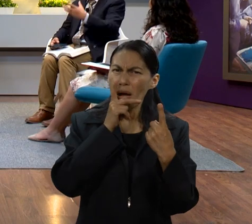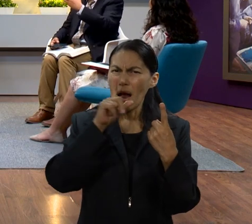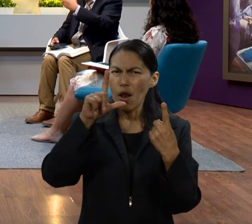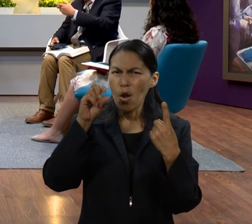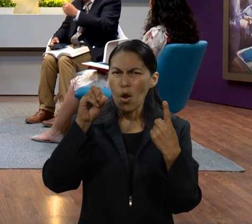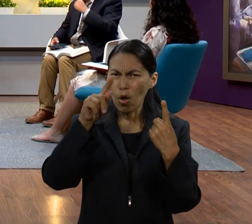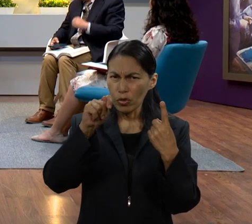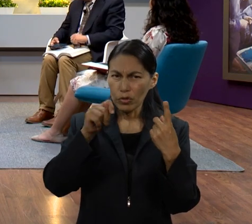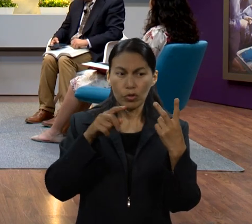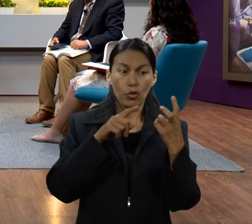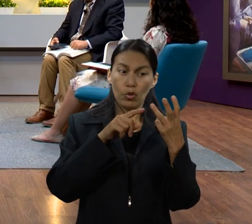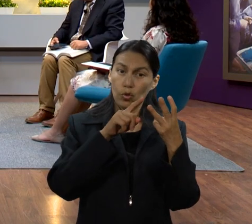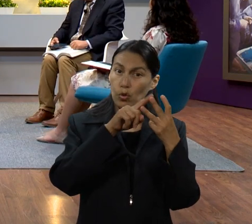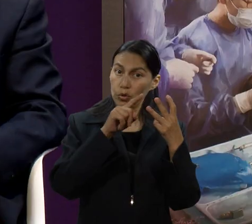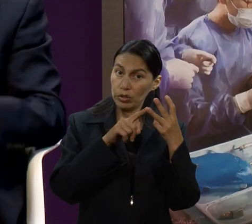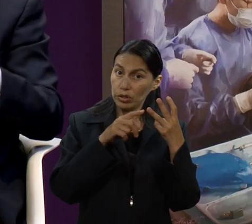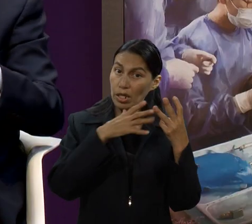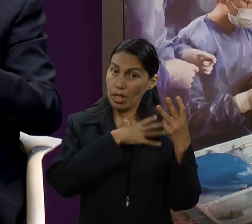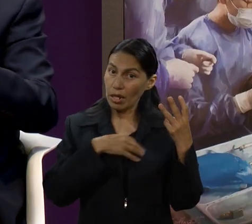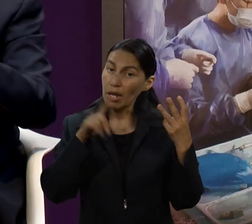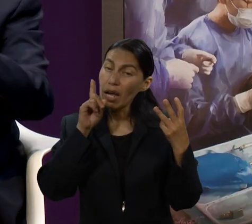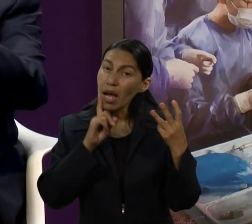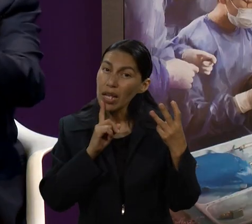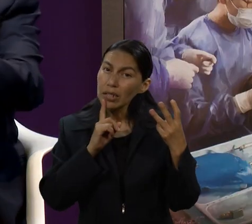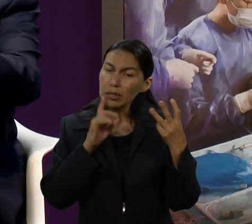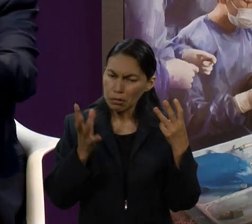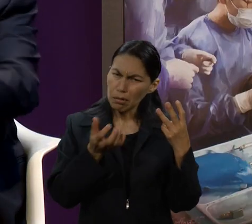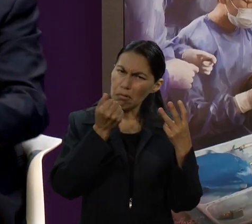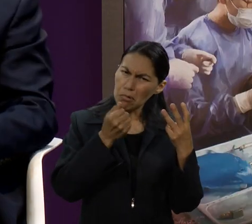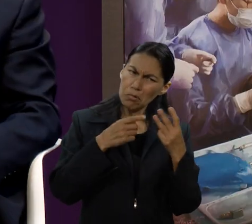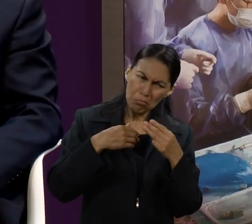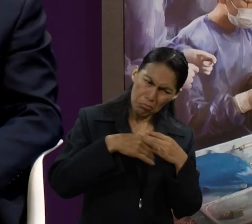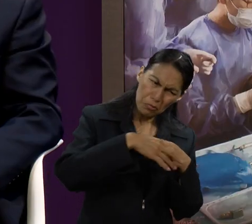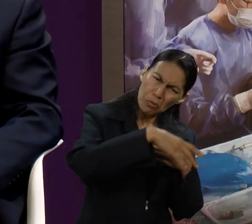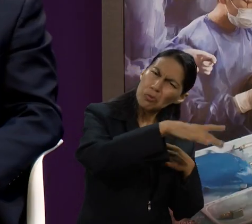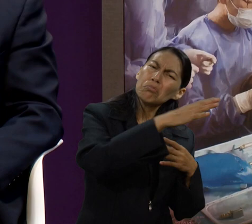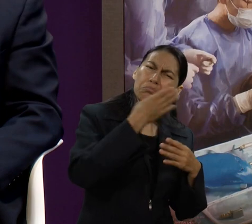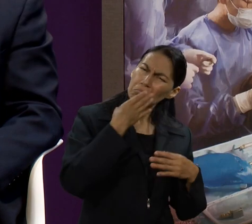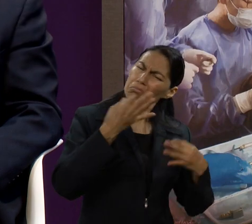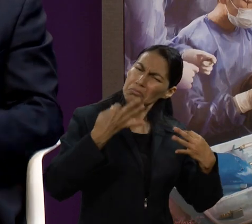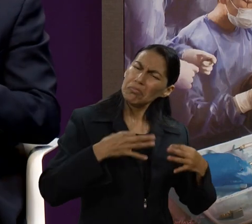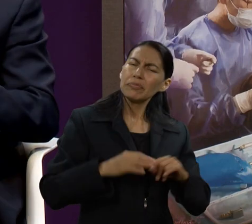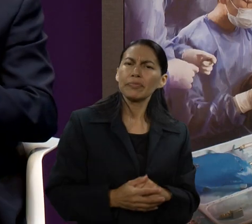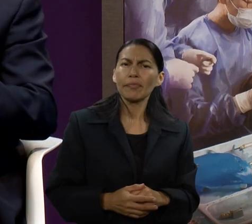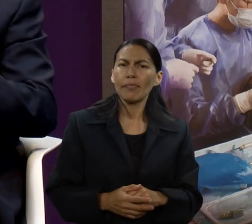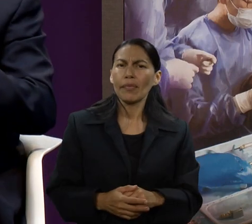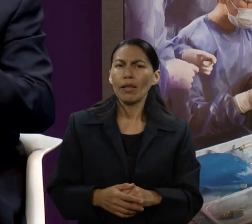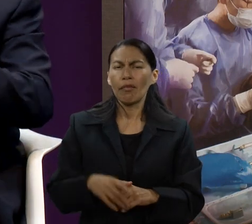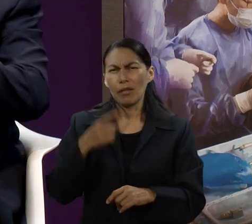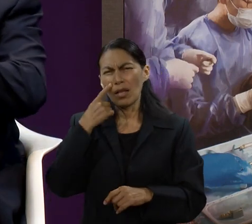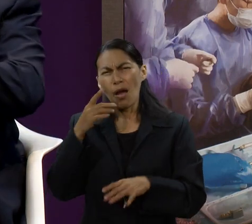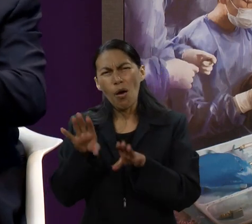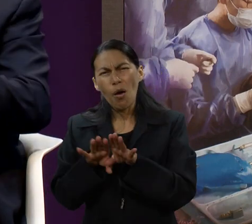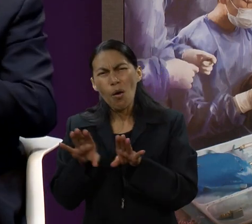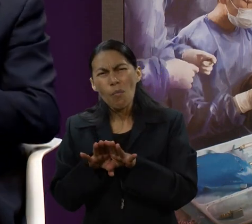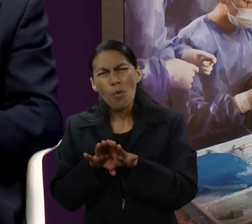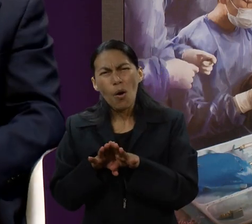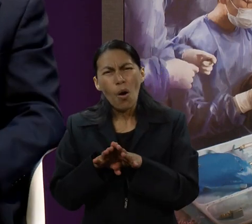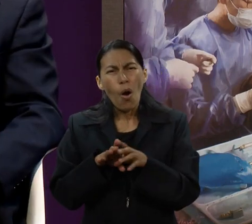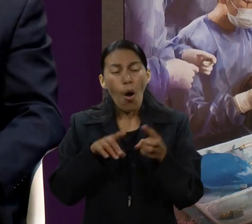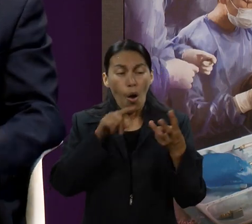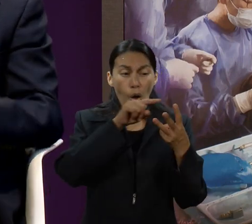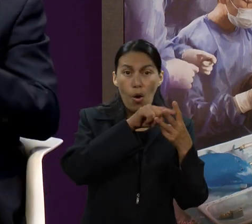voltea y se convierte en una estatua de sal, pero sí sobrevive Lot y sus dos hijas. Vemos que Dios no estaba nada